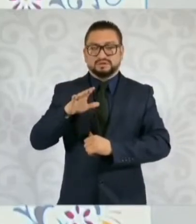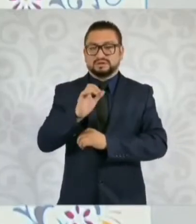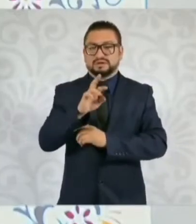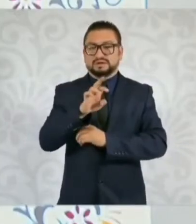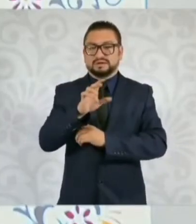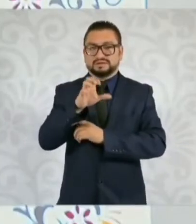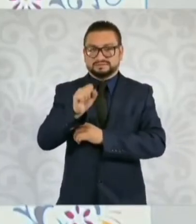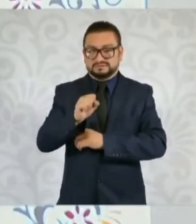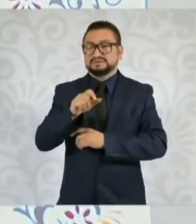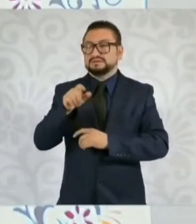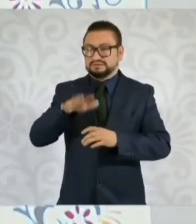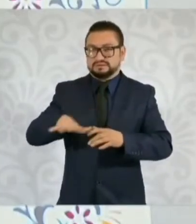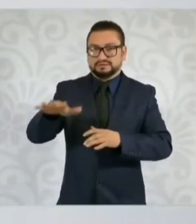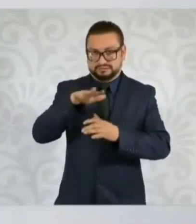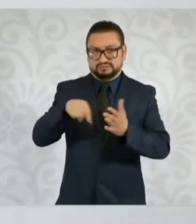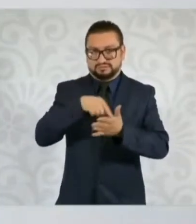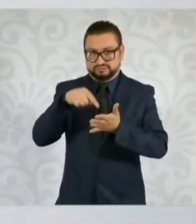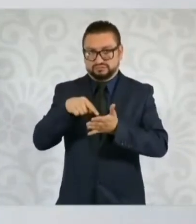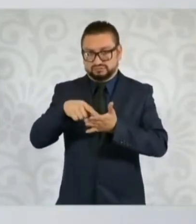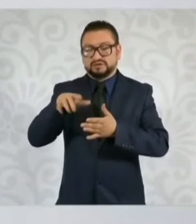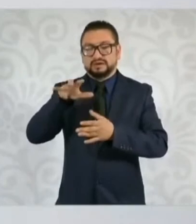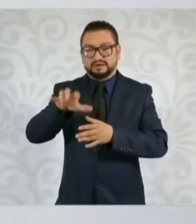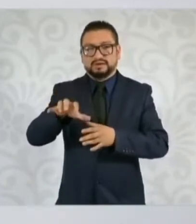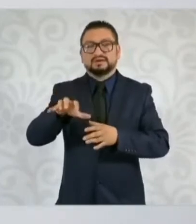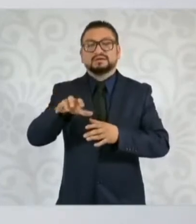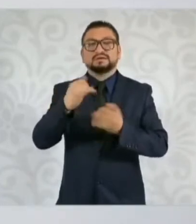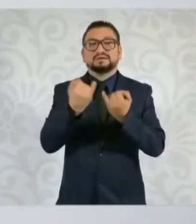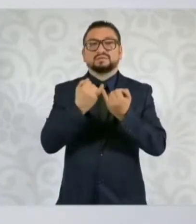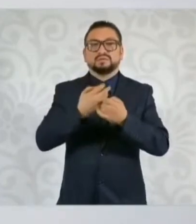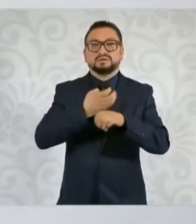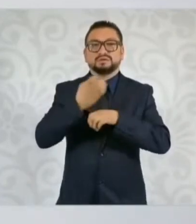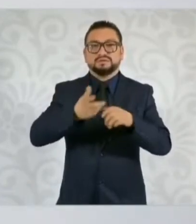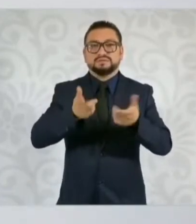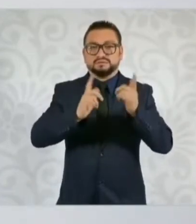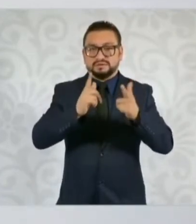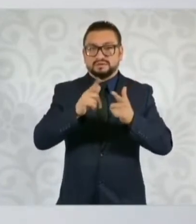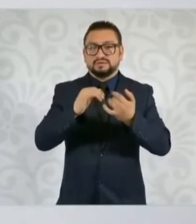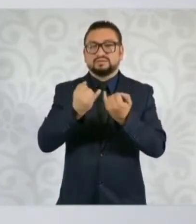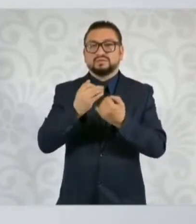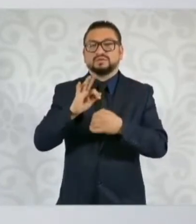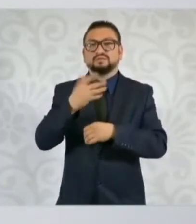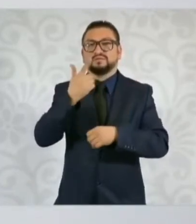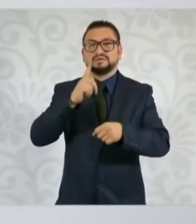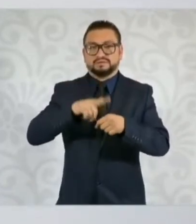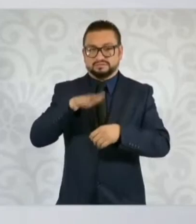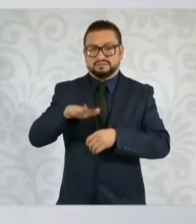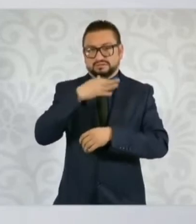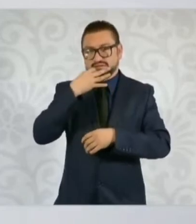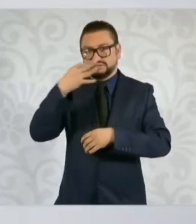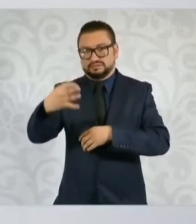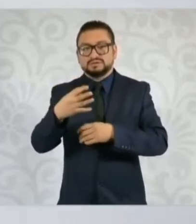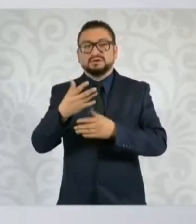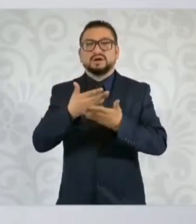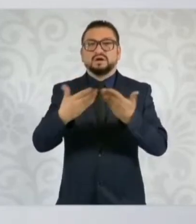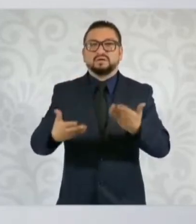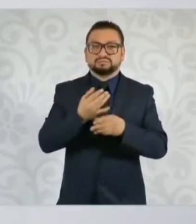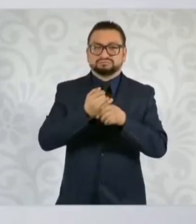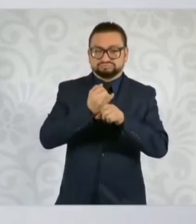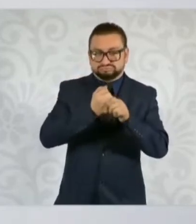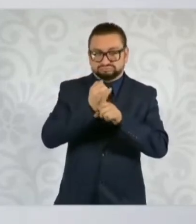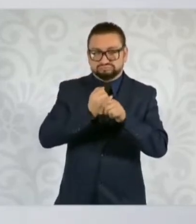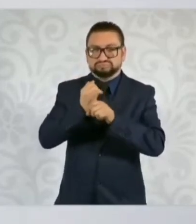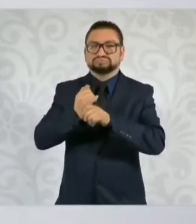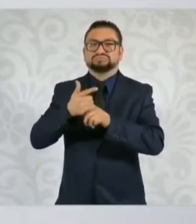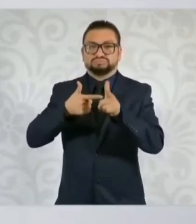donde se encuentra la refinería, como en el estado de Texas y a nivel federal. Actualmente se está haciendo una serie de investigaciones